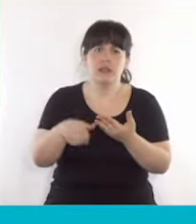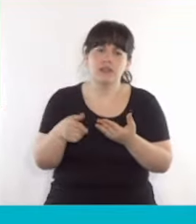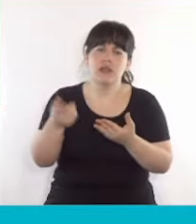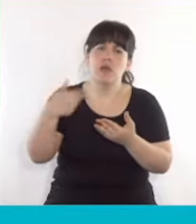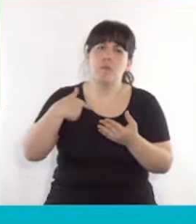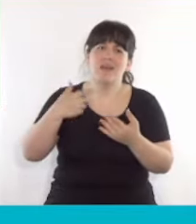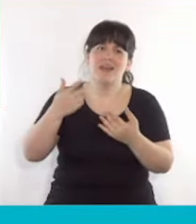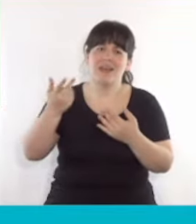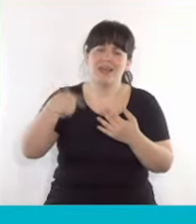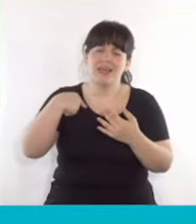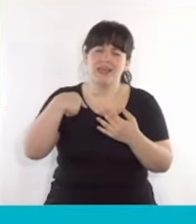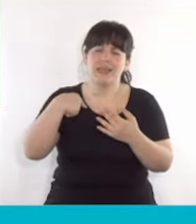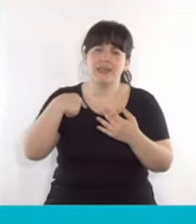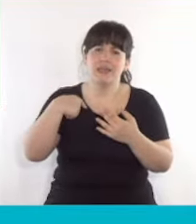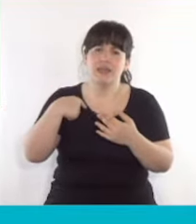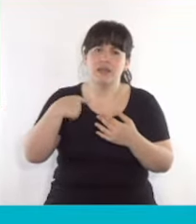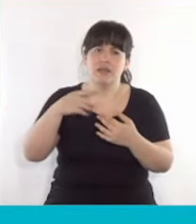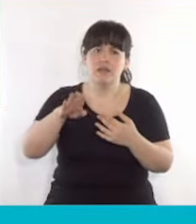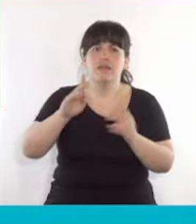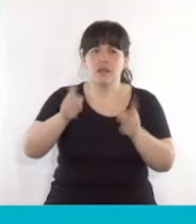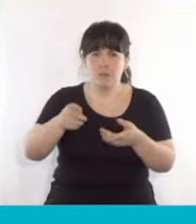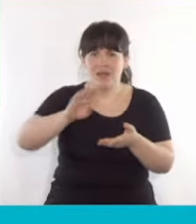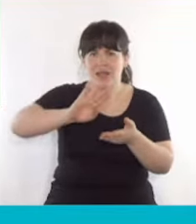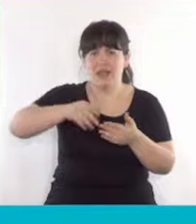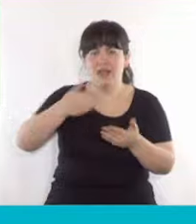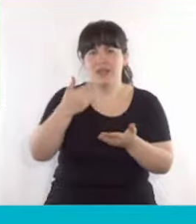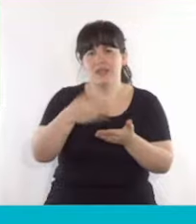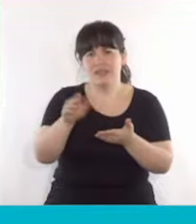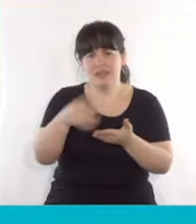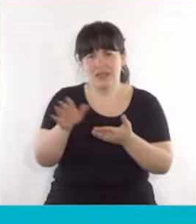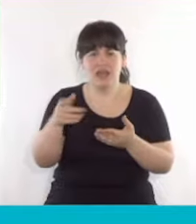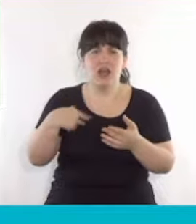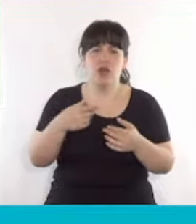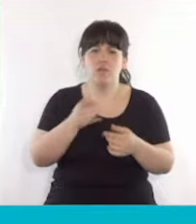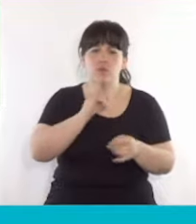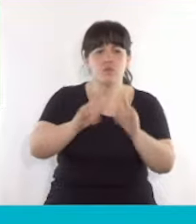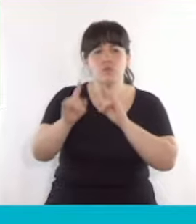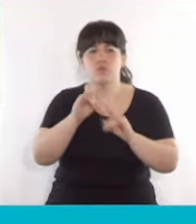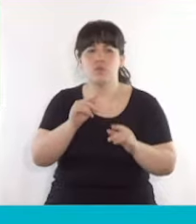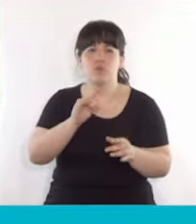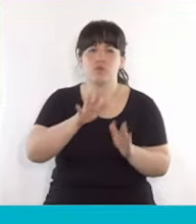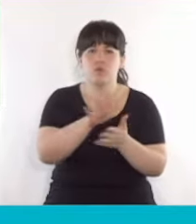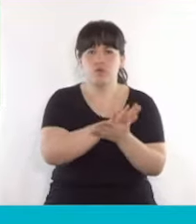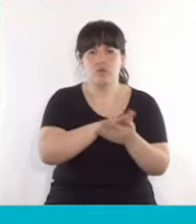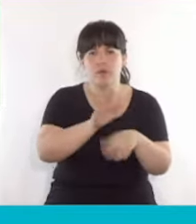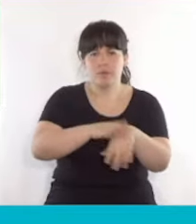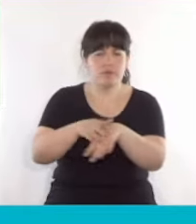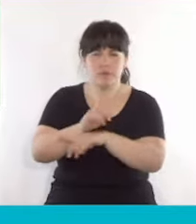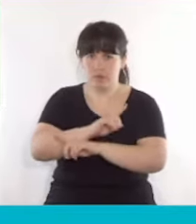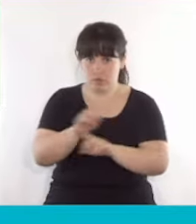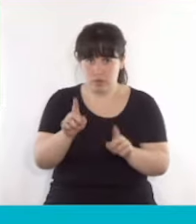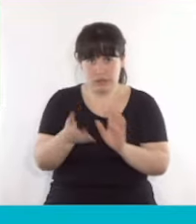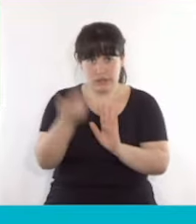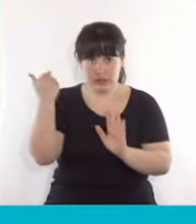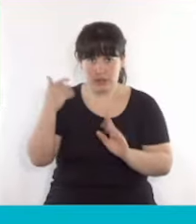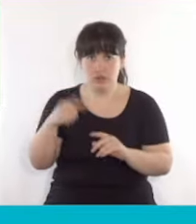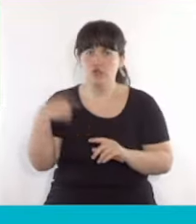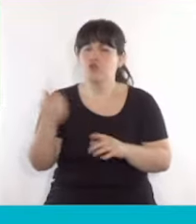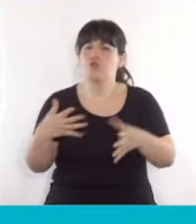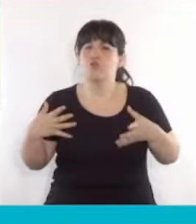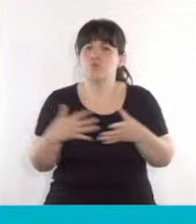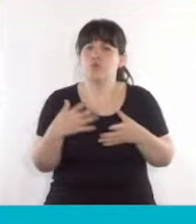de bienes y como ya lo he dicho anteriormente, la eliminación de todas las facultades delegadas. Nosotros desde Coalición Cívica estamos convencidos